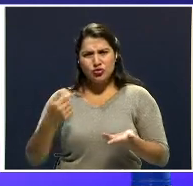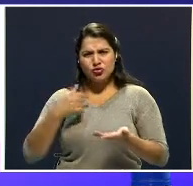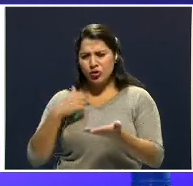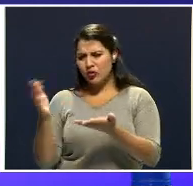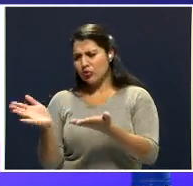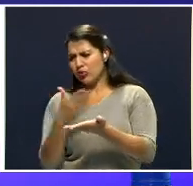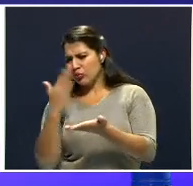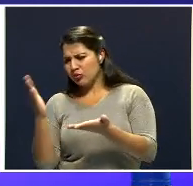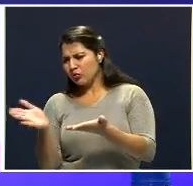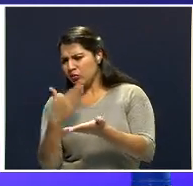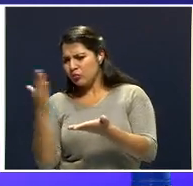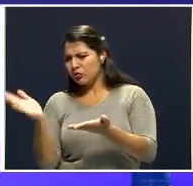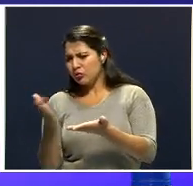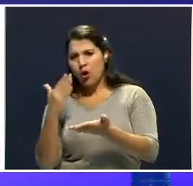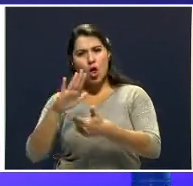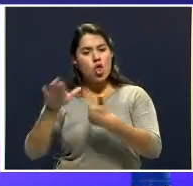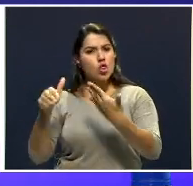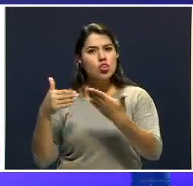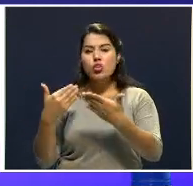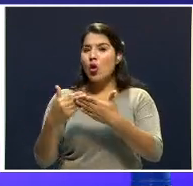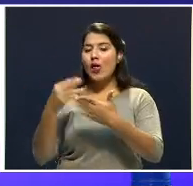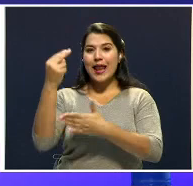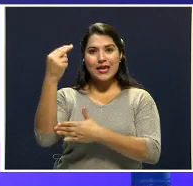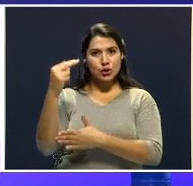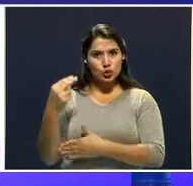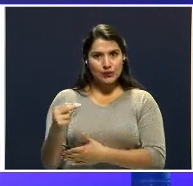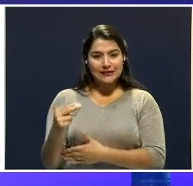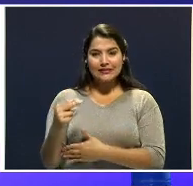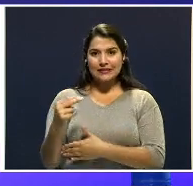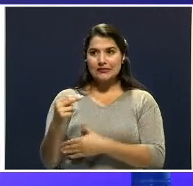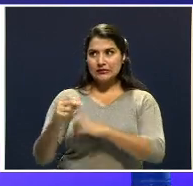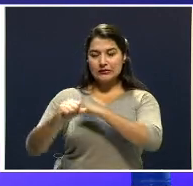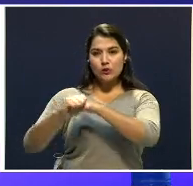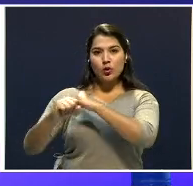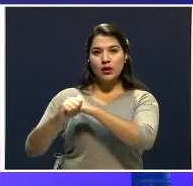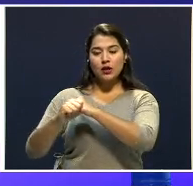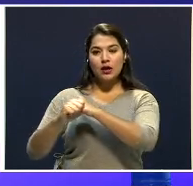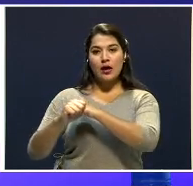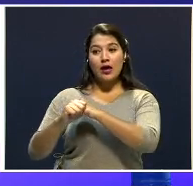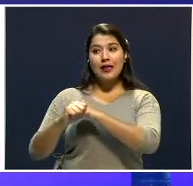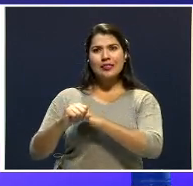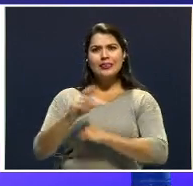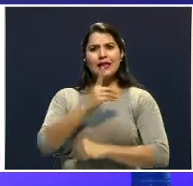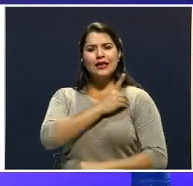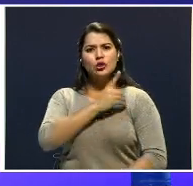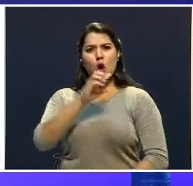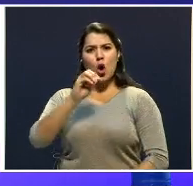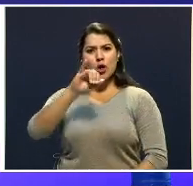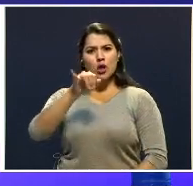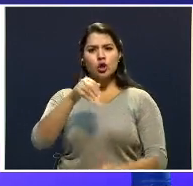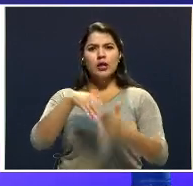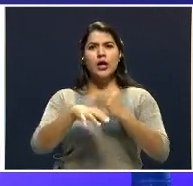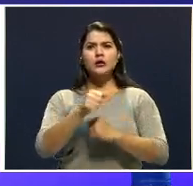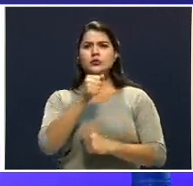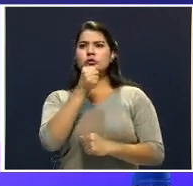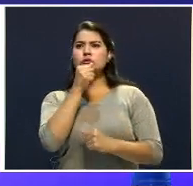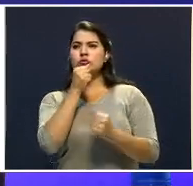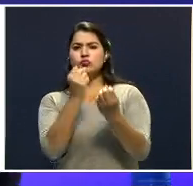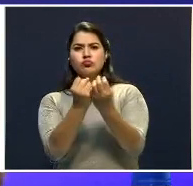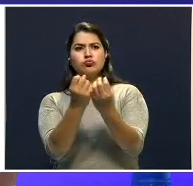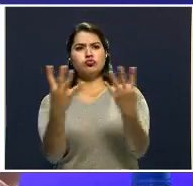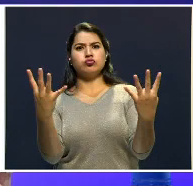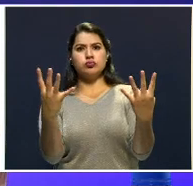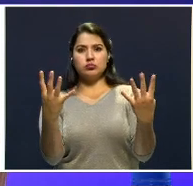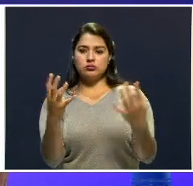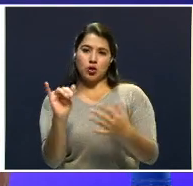las publicaciones que hicimos los medios en aquella época, el director de la OIJ, en conferencias de prensa, como era un asunto que había